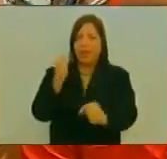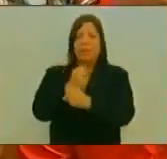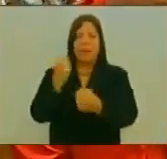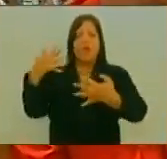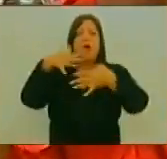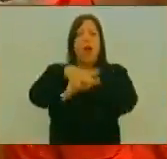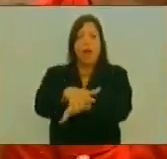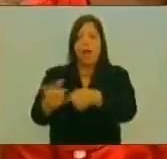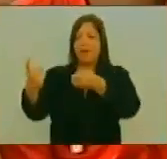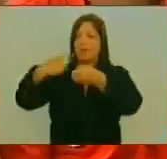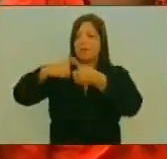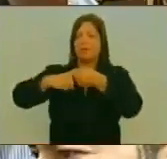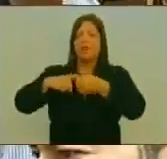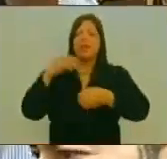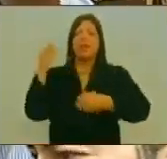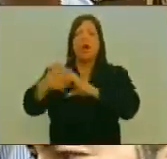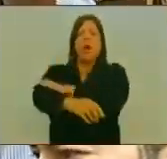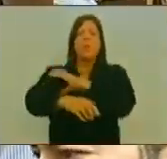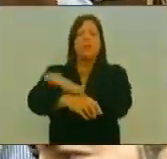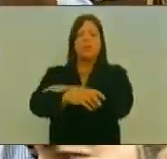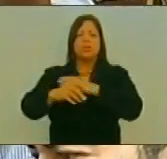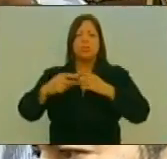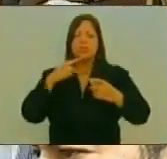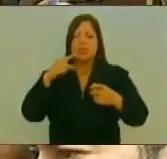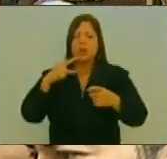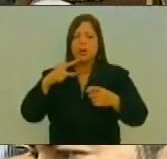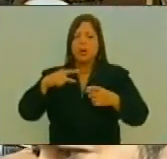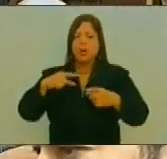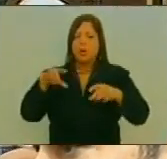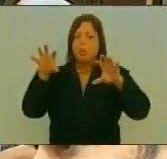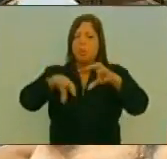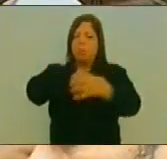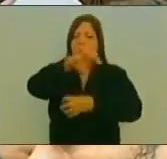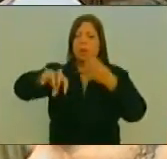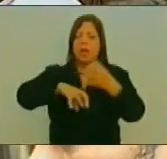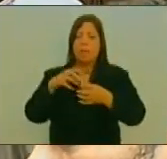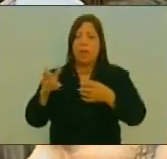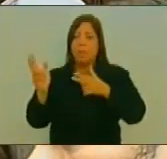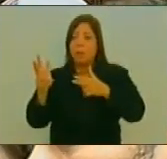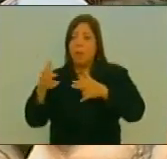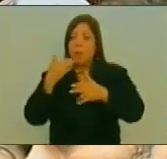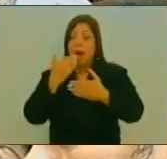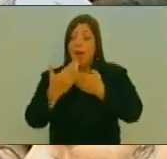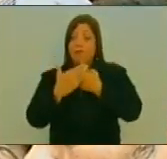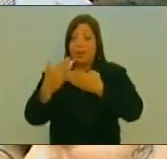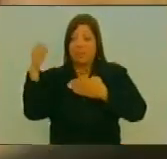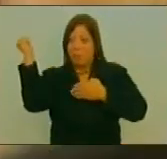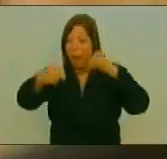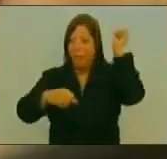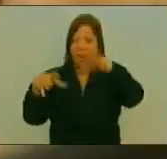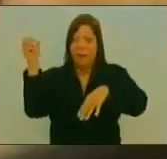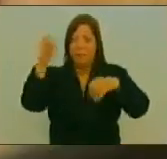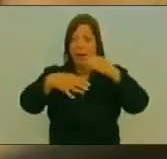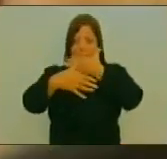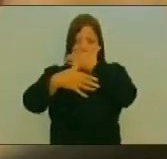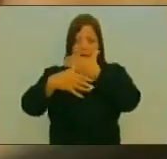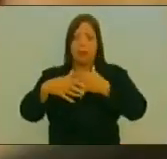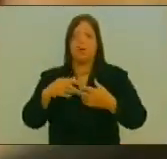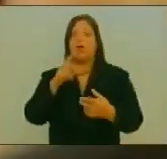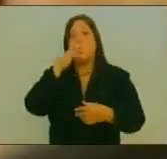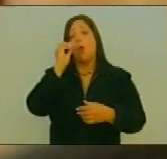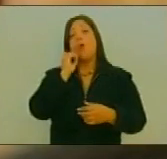inclusión Ellos intentaron Ponernos como Carne de cañón Y no solamente eso Es que nosotros Los jóvenes También